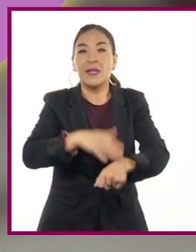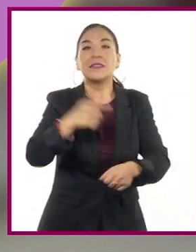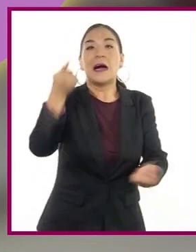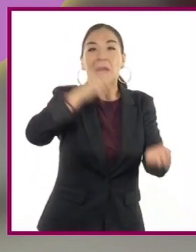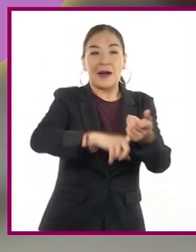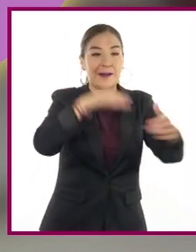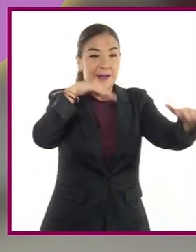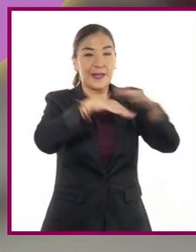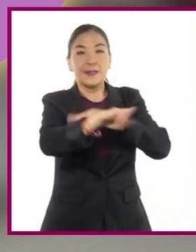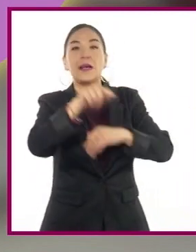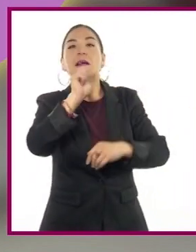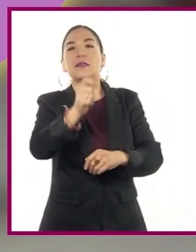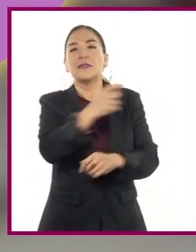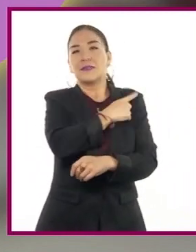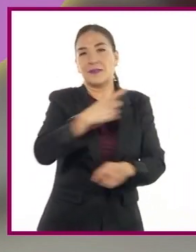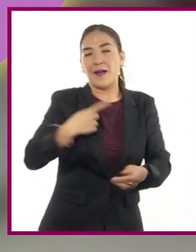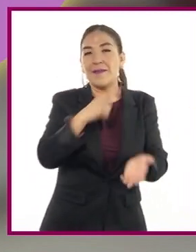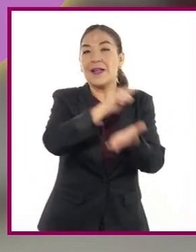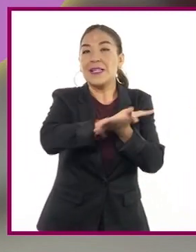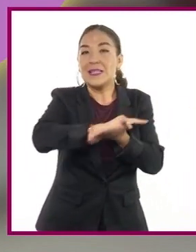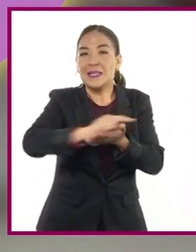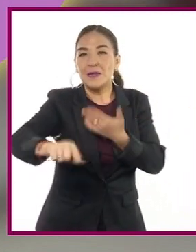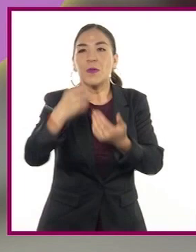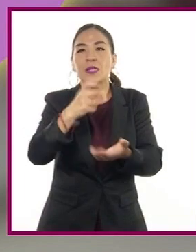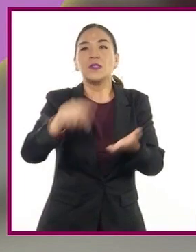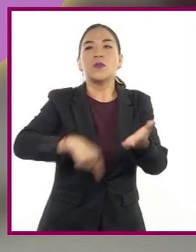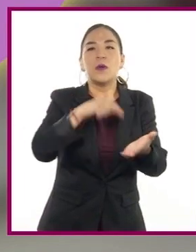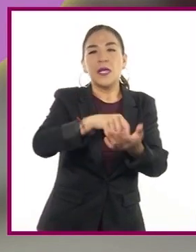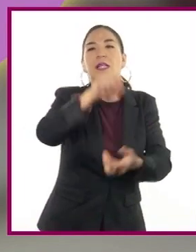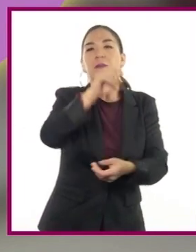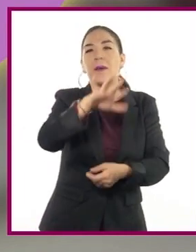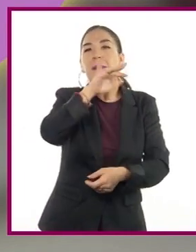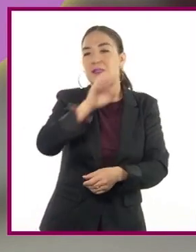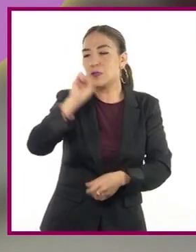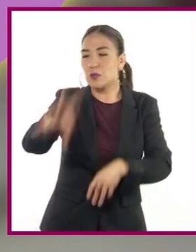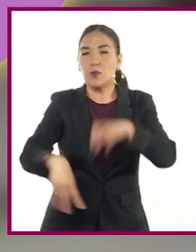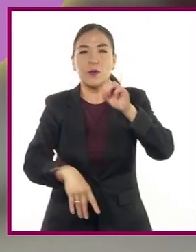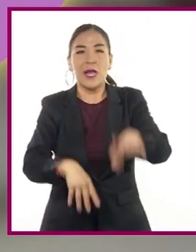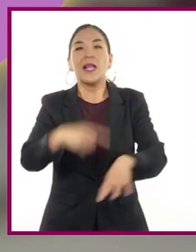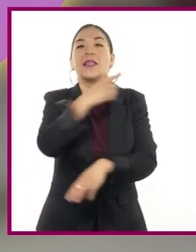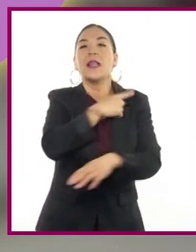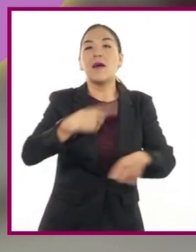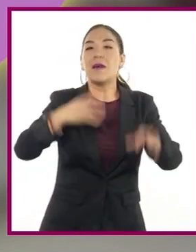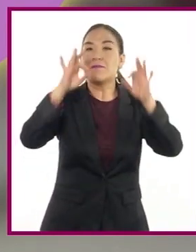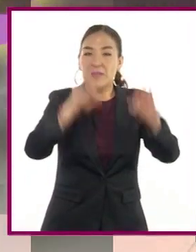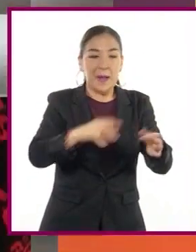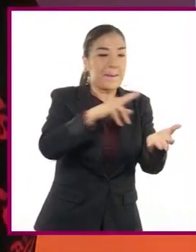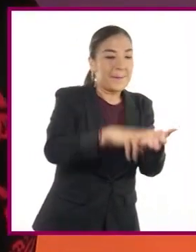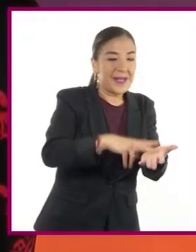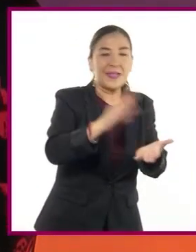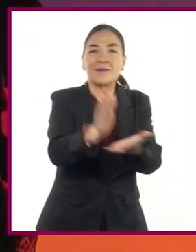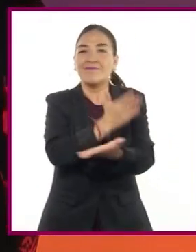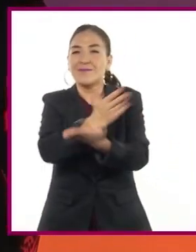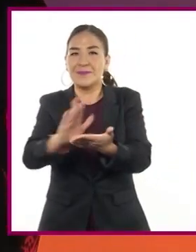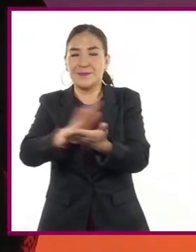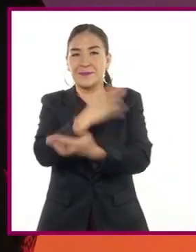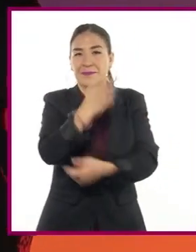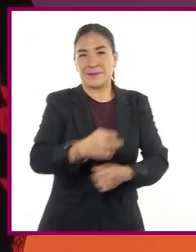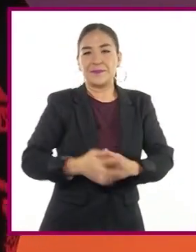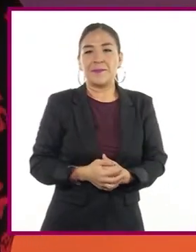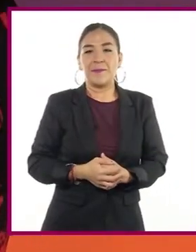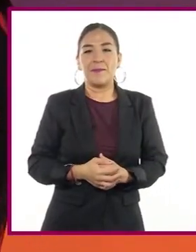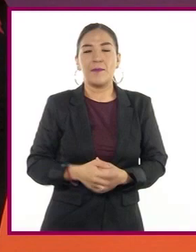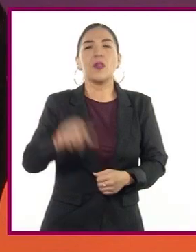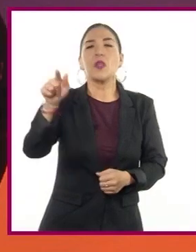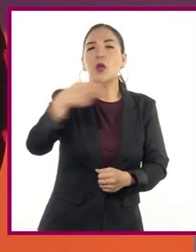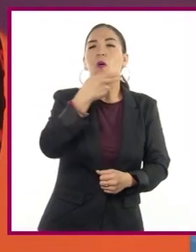entradas sobre mantener limpios los espacios y tirar la basura en los lugares asignados. Óscar